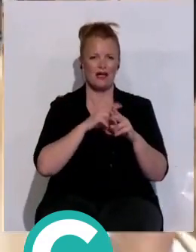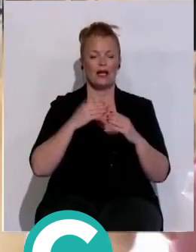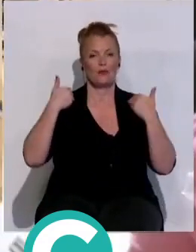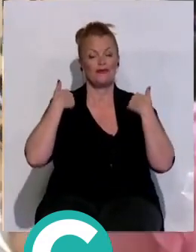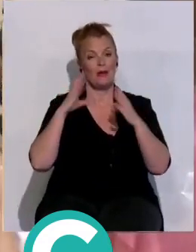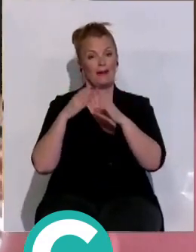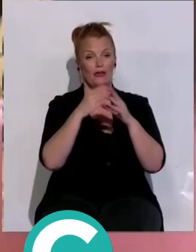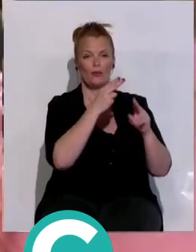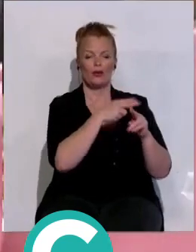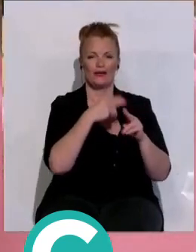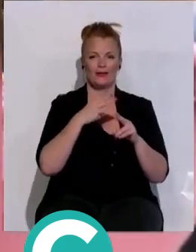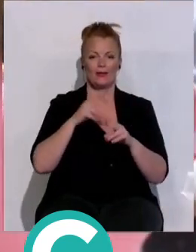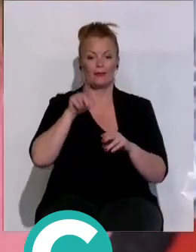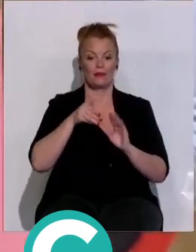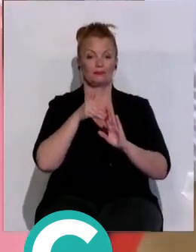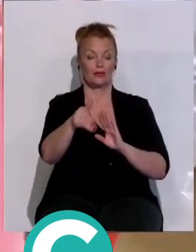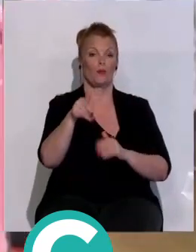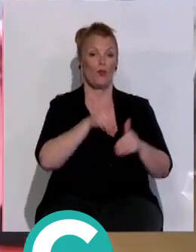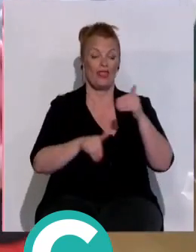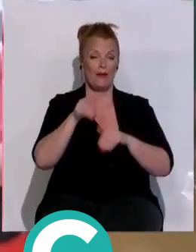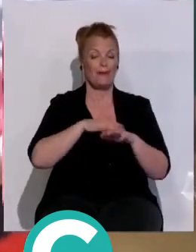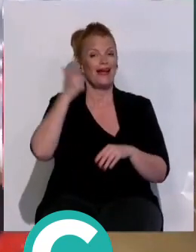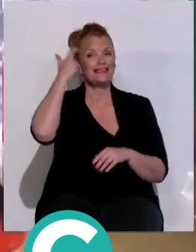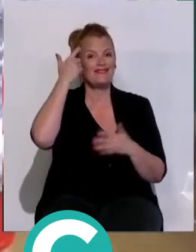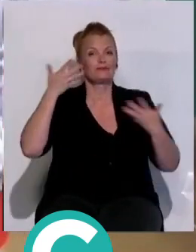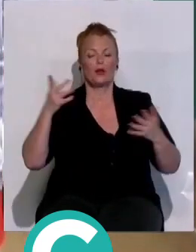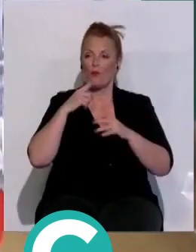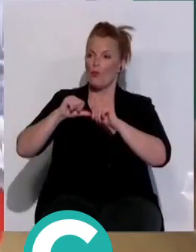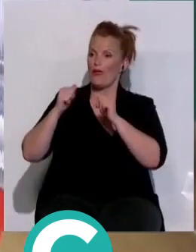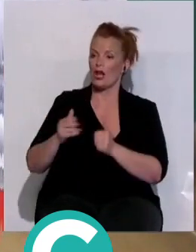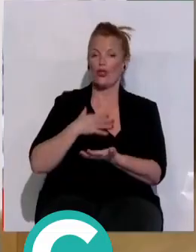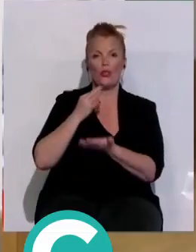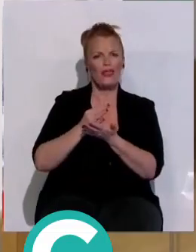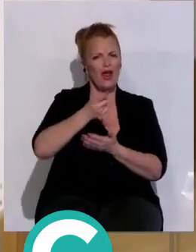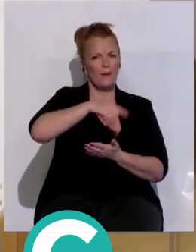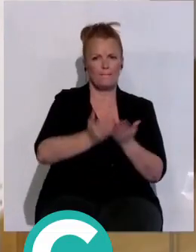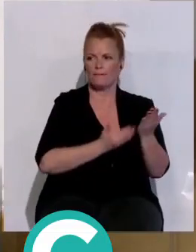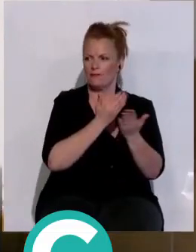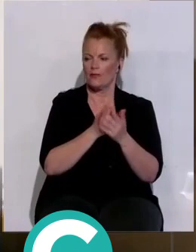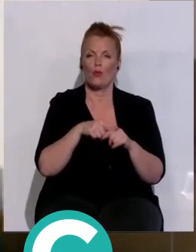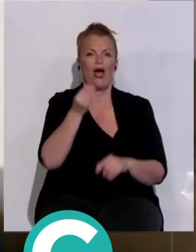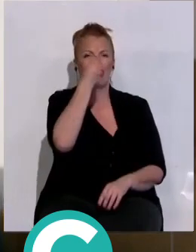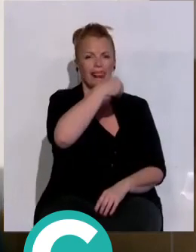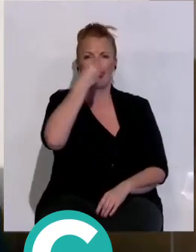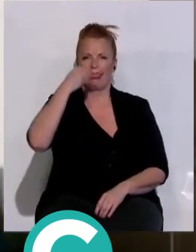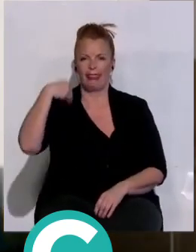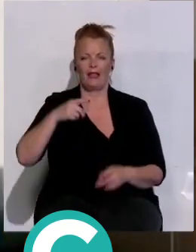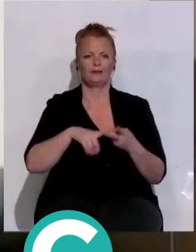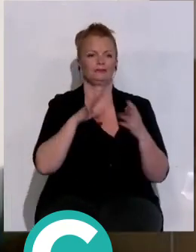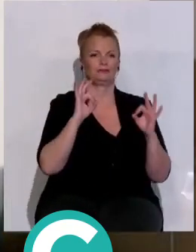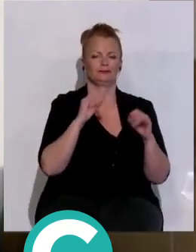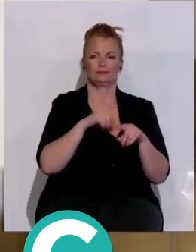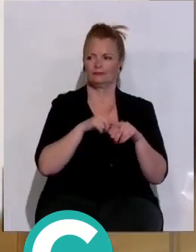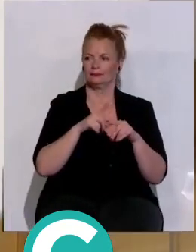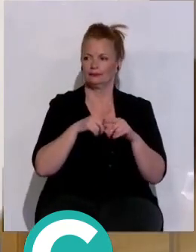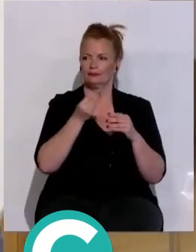concurren a las municipales para conocer de primera mano qué modelo de ciudad proponen. Son las carencias que acarrean la turistificación, la expulsión de